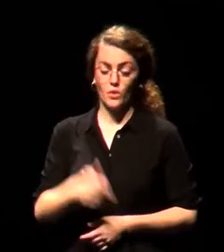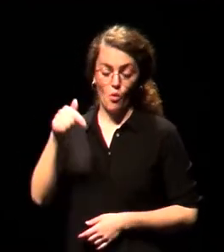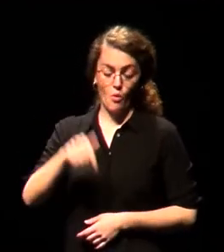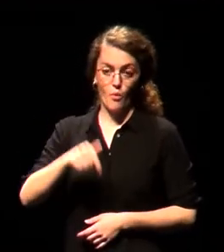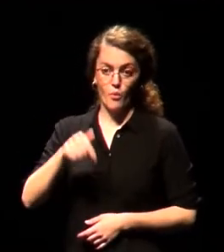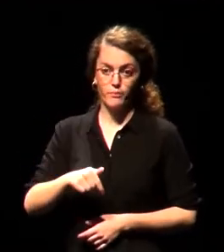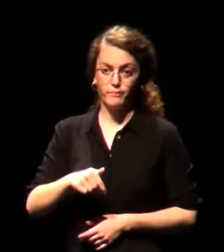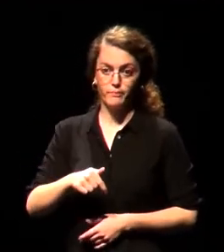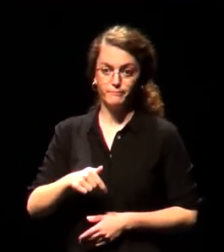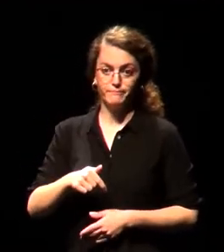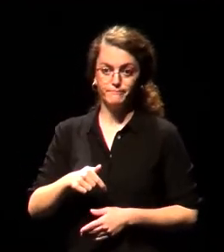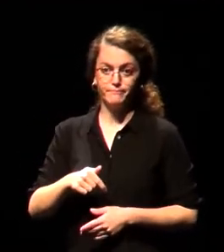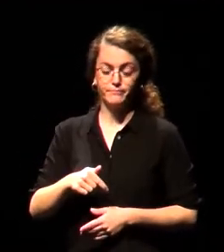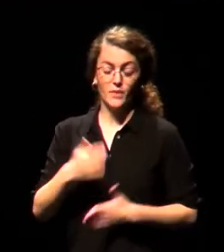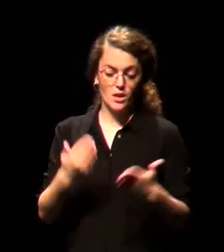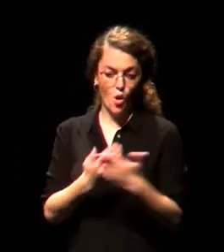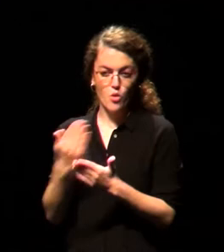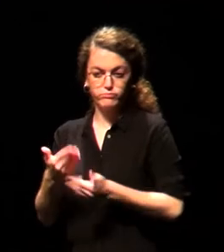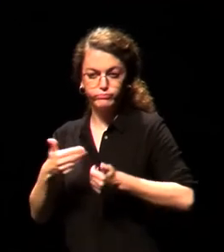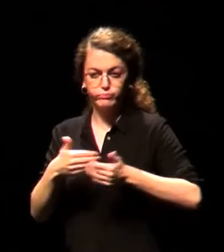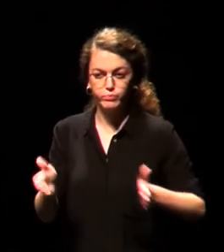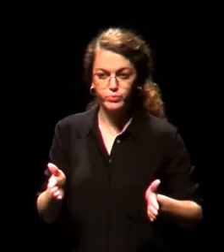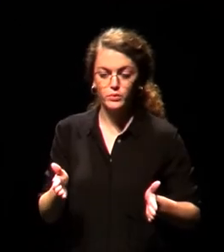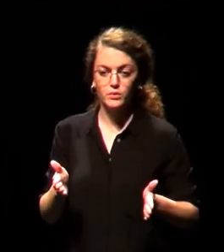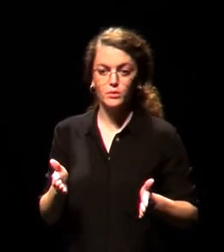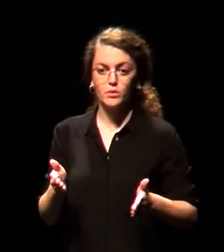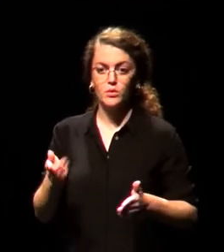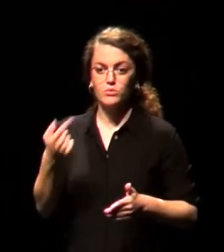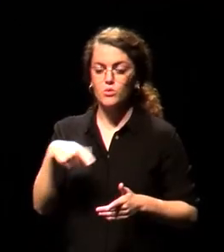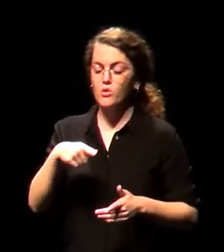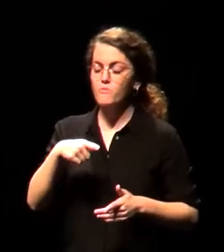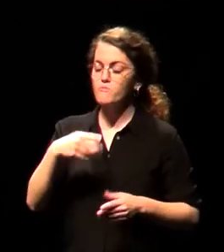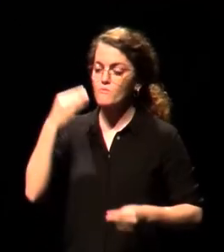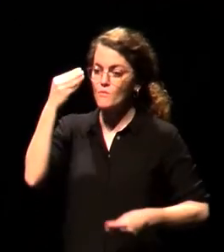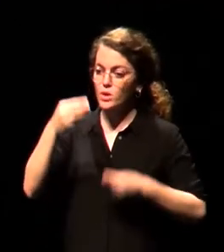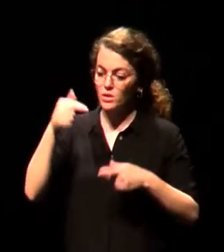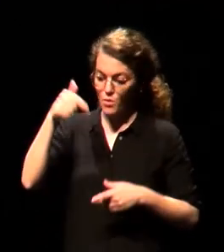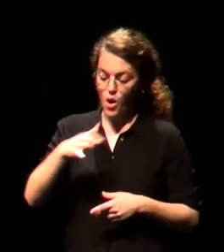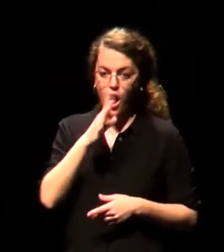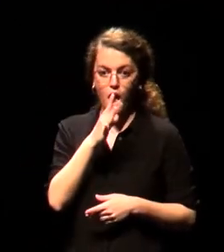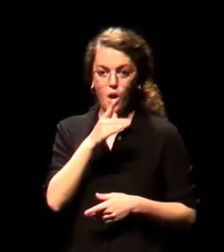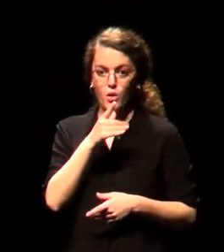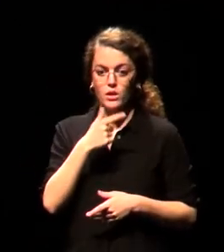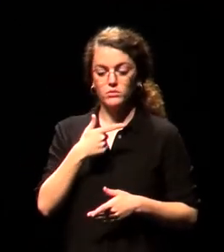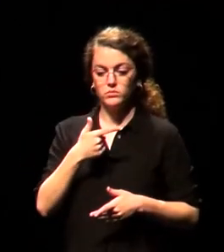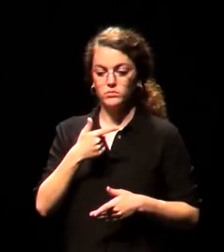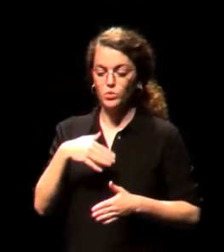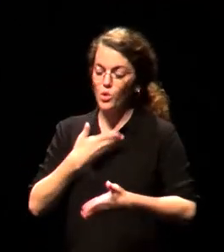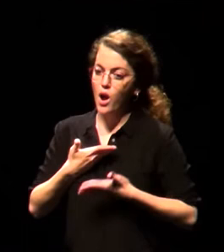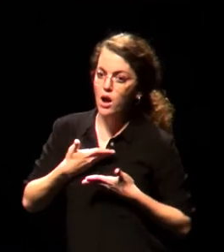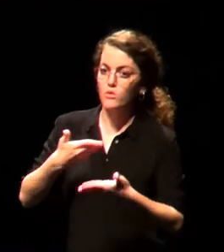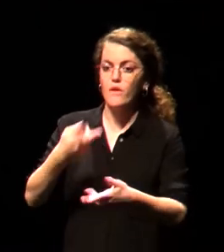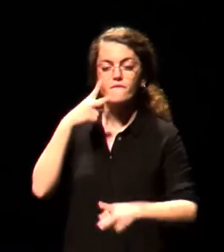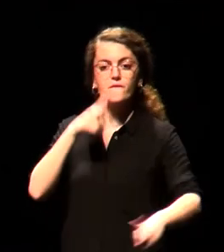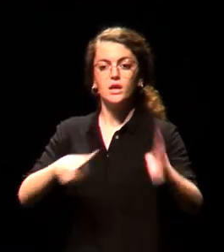abrir esta nueva edición con la convicción de que en esta década hemos ayudado a visibilizar y prestigiar a los verdaderos protagonistas